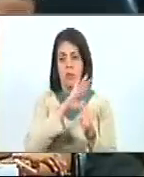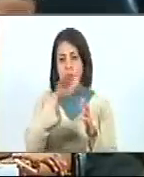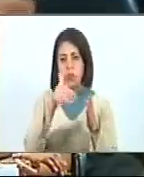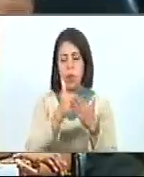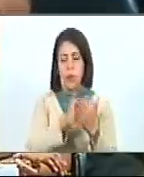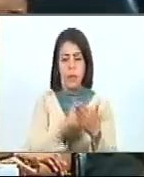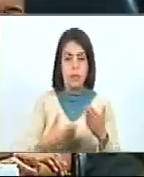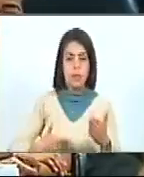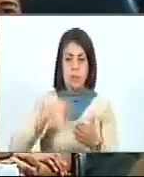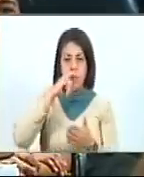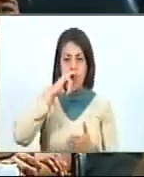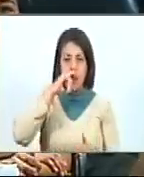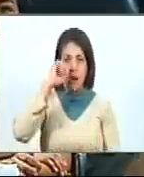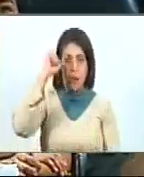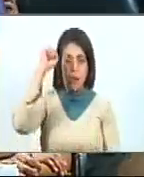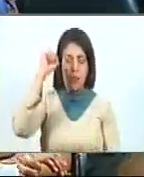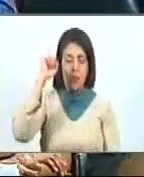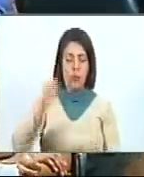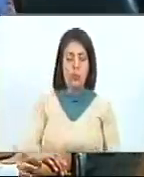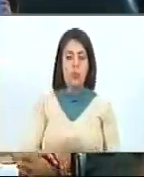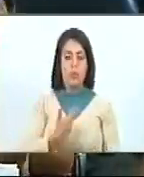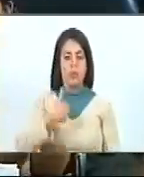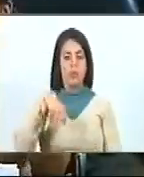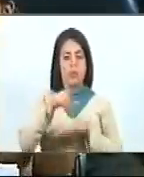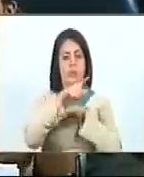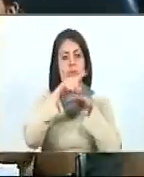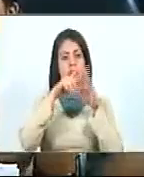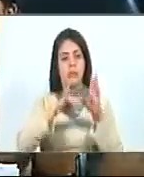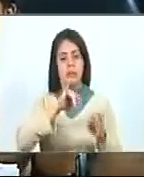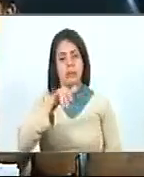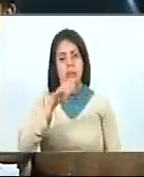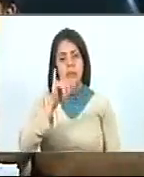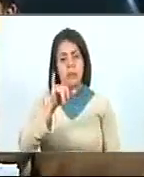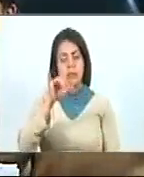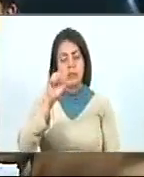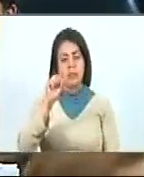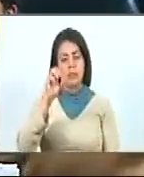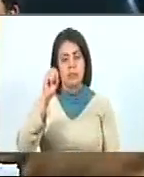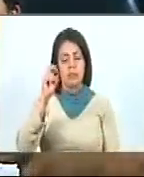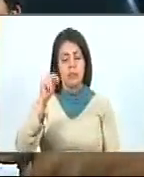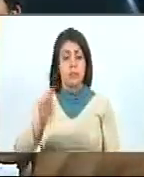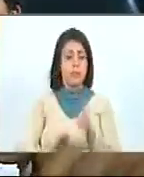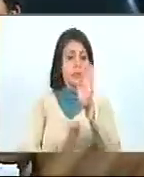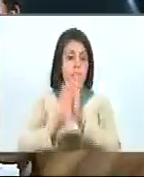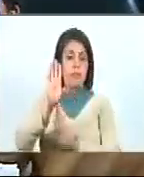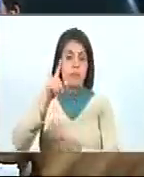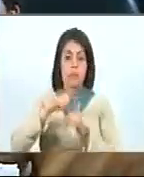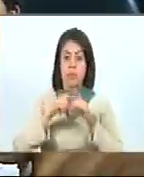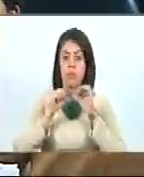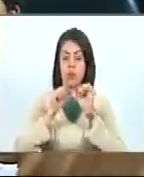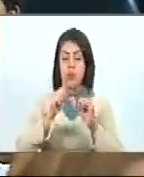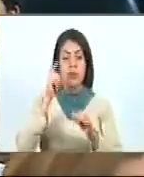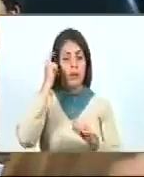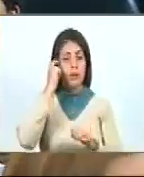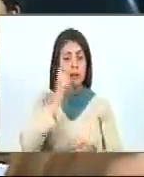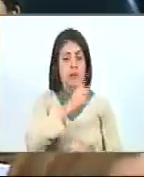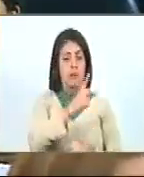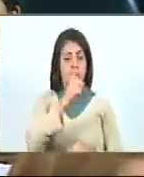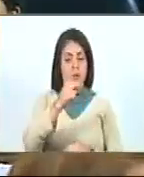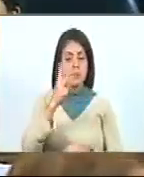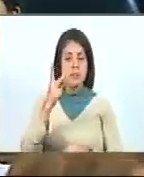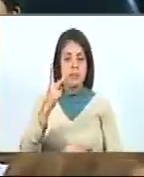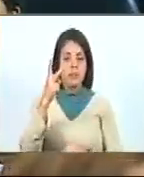nuestro presidente Nicolás Maduro, del gobernador Jason Guzmán, se ha desarrollado durante los días 21,